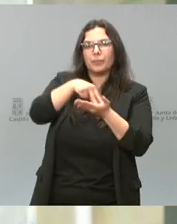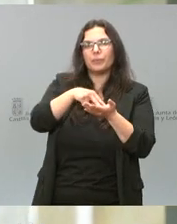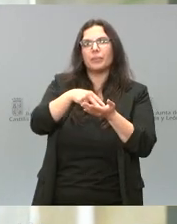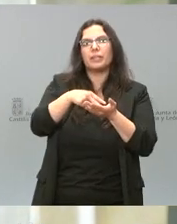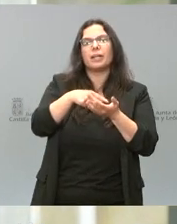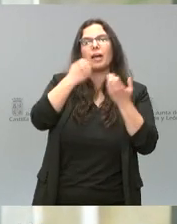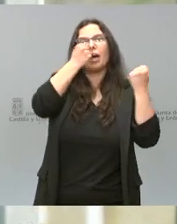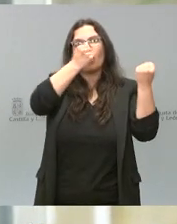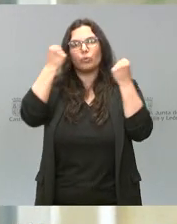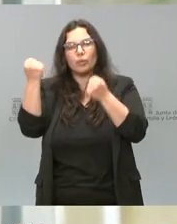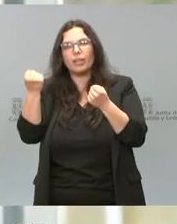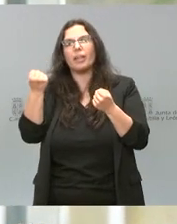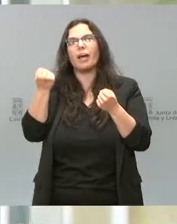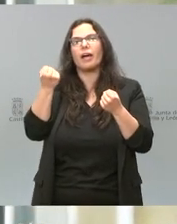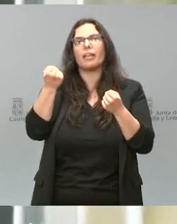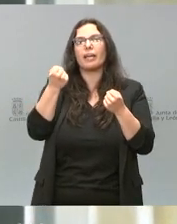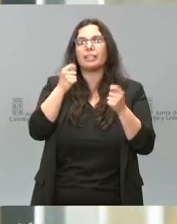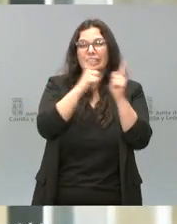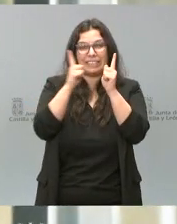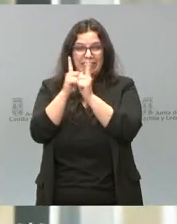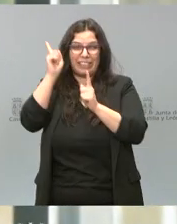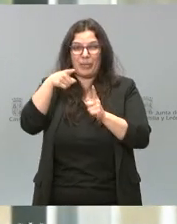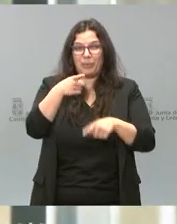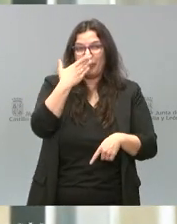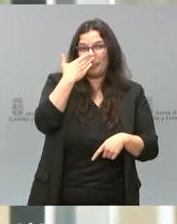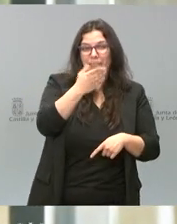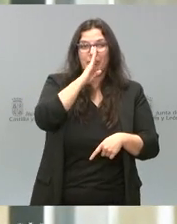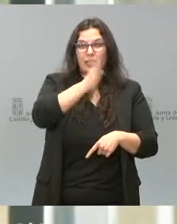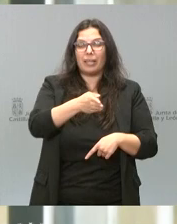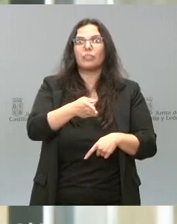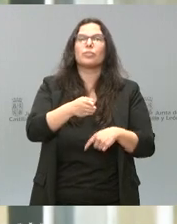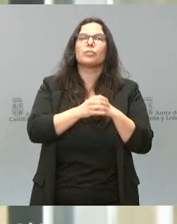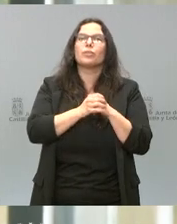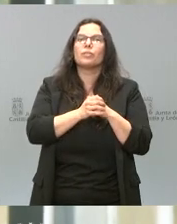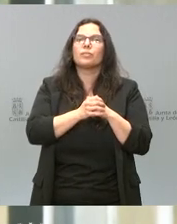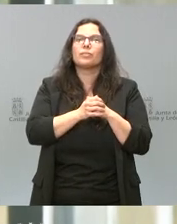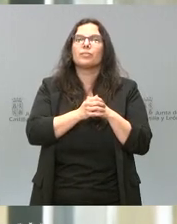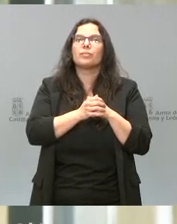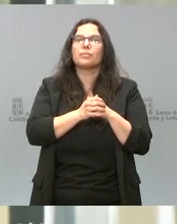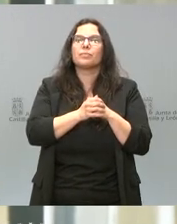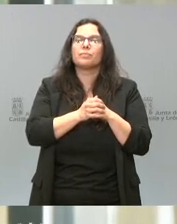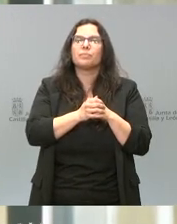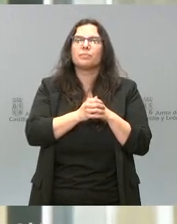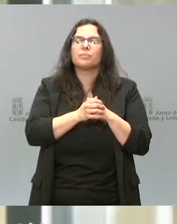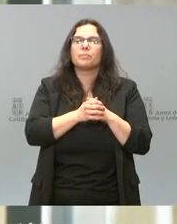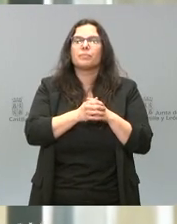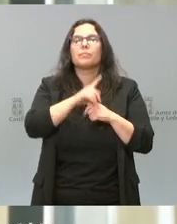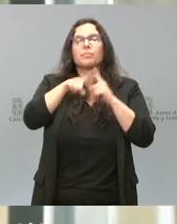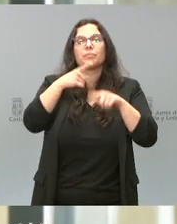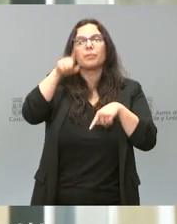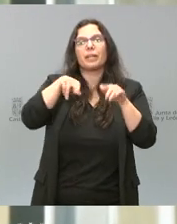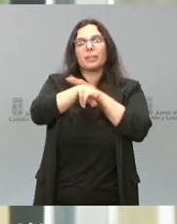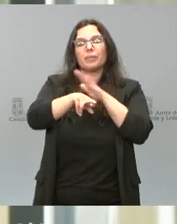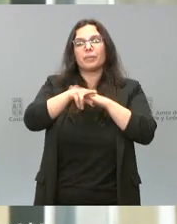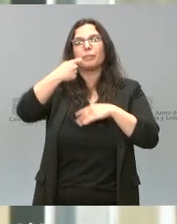autoridades, que también van a ser muy pero que muy concisas, tenemos un mensaje muy claro que transmitirles y van a estar protagonizados esos discursos por el presidente de